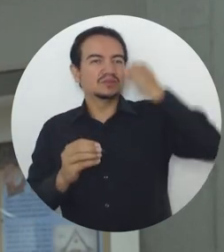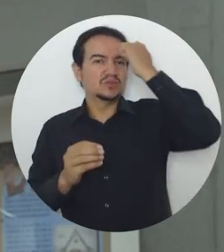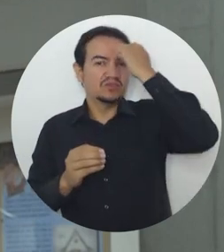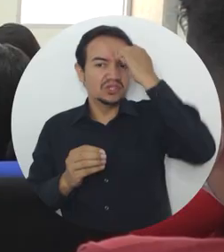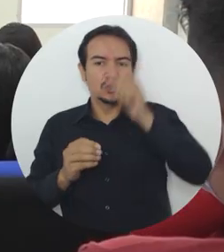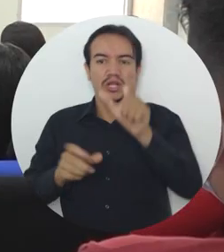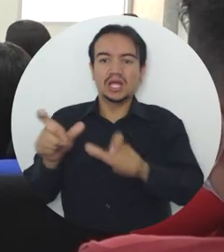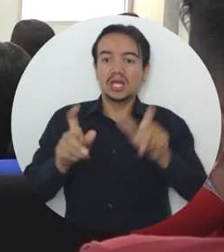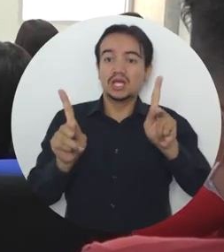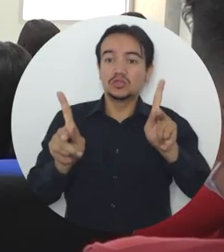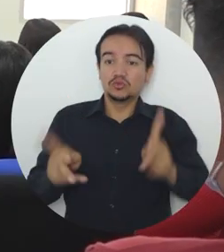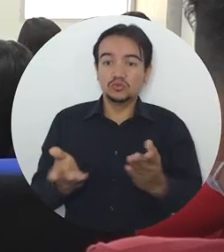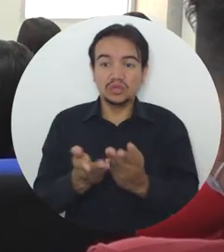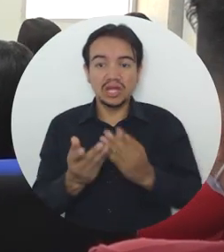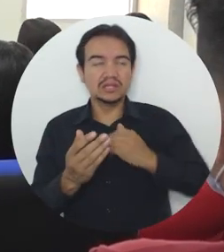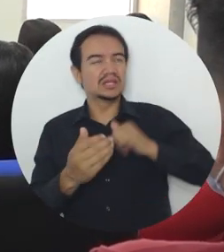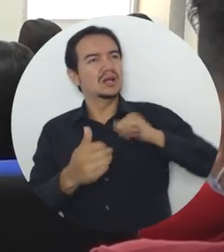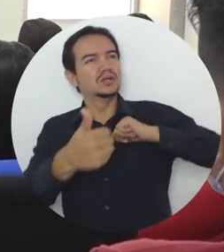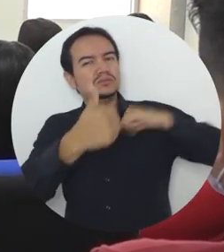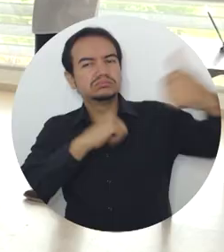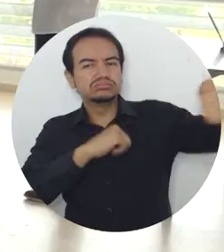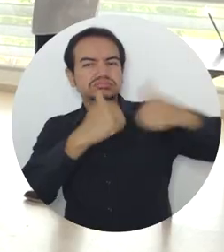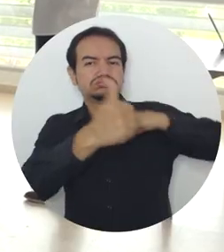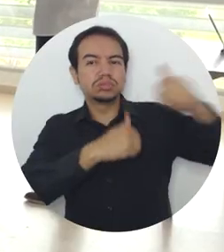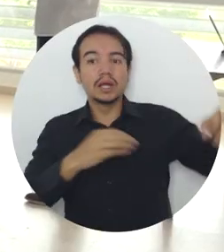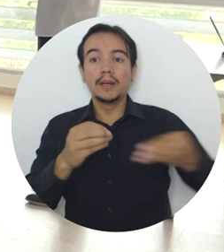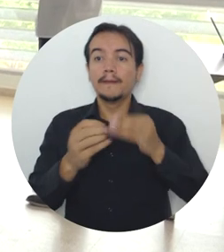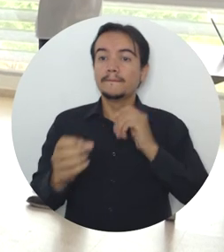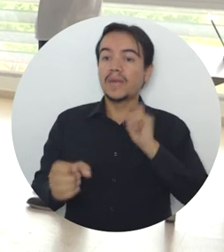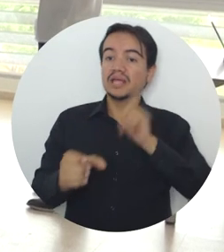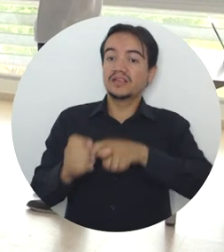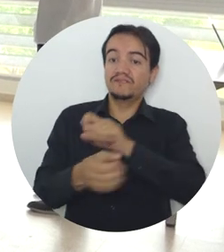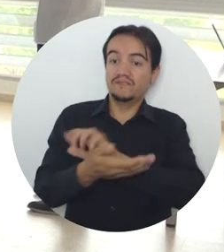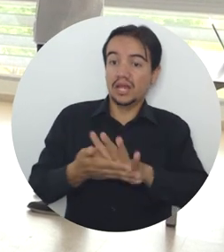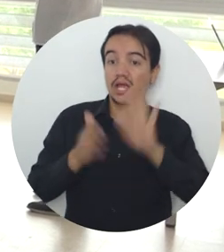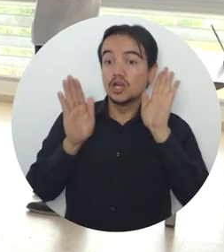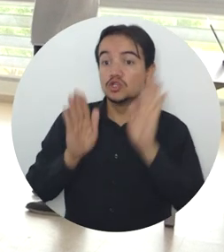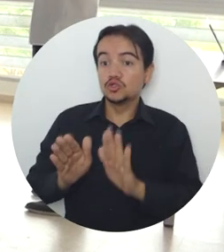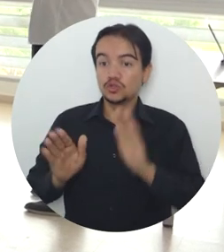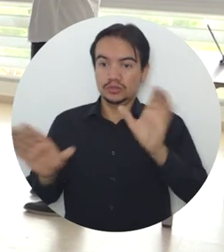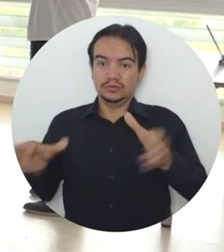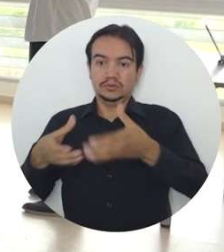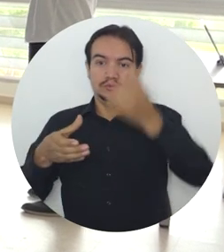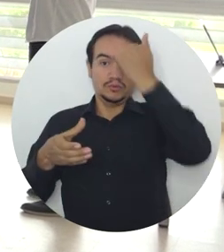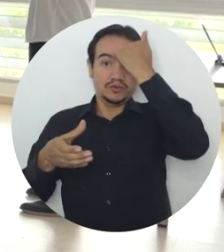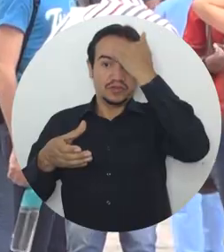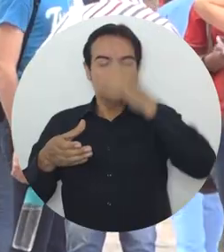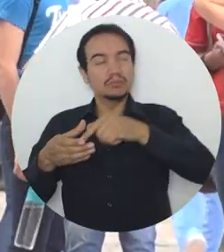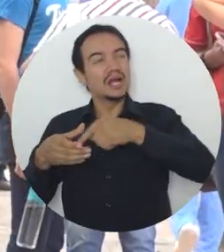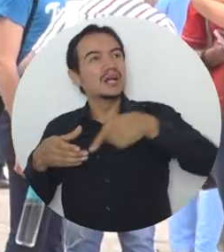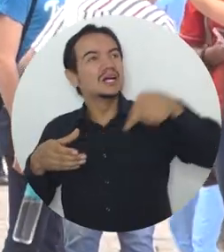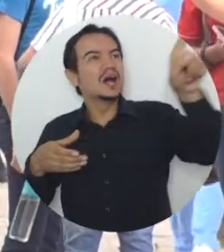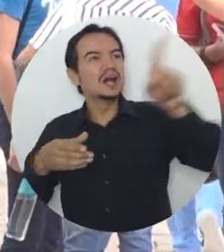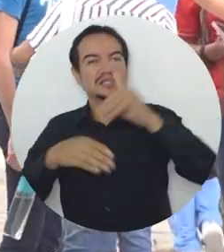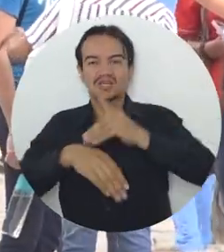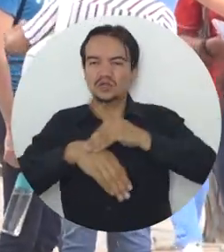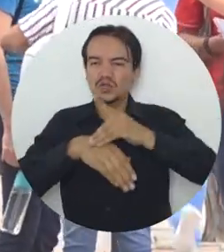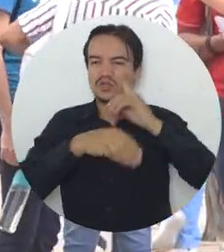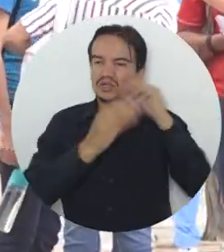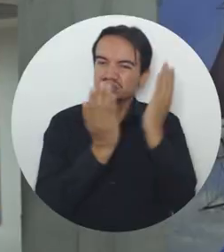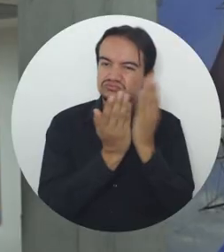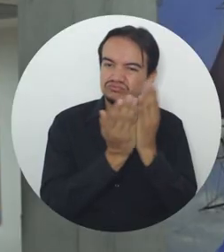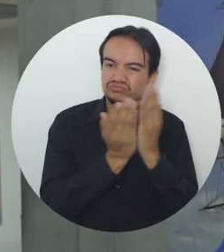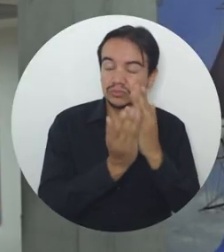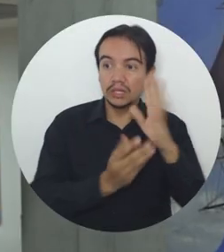profesores, en la aplicación de becas para que nuestros docentes vayan a hacer sus doctorados, en la creación